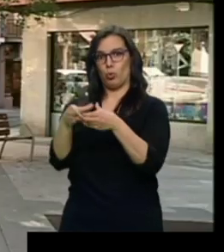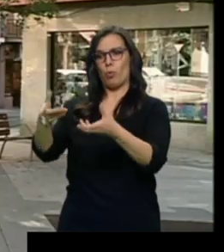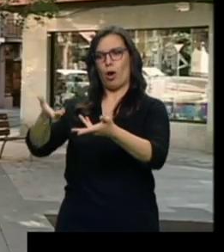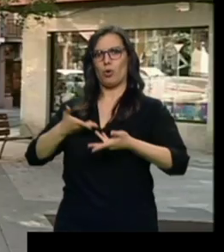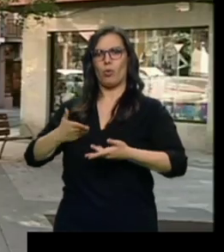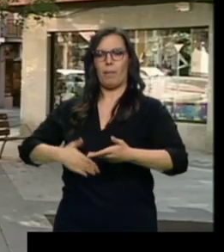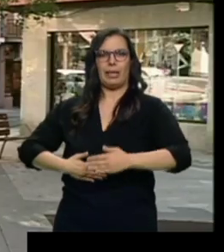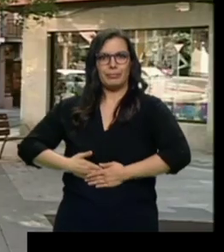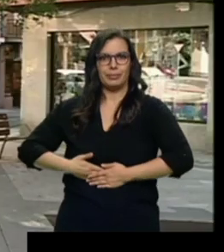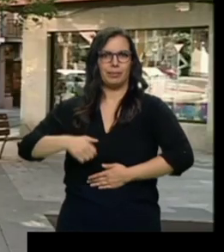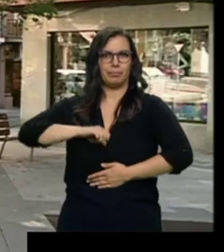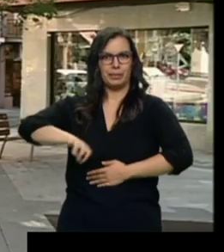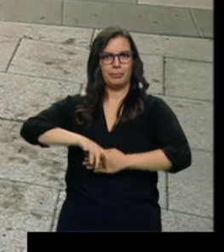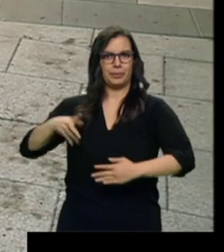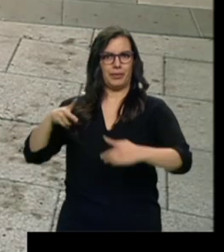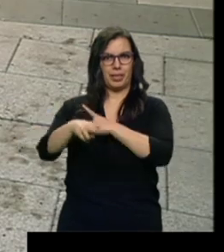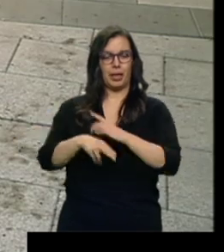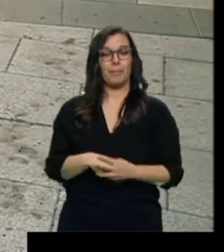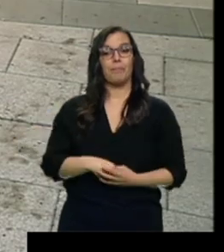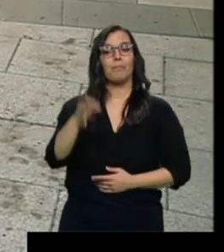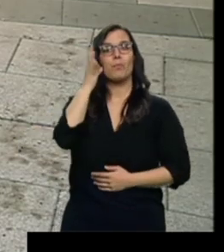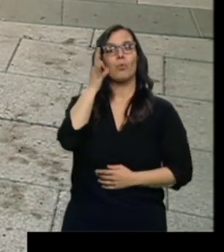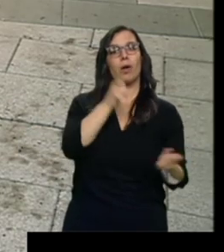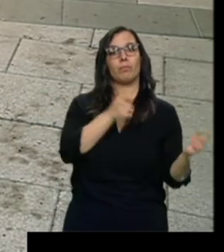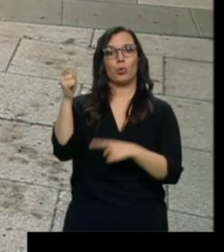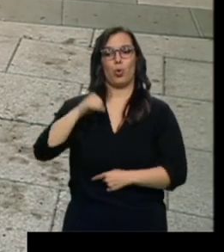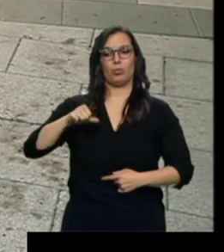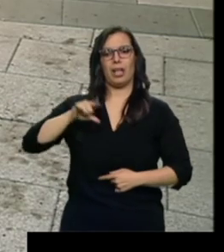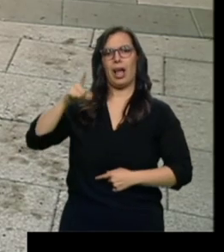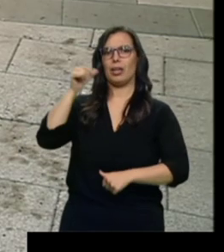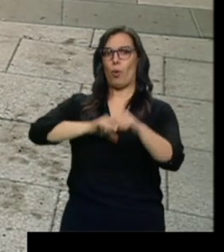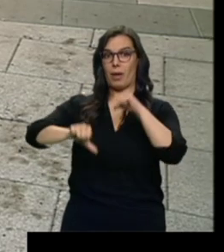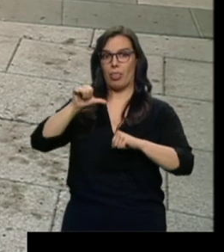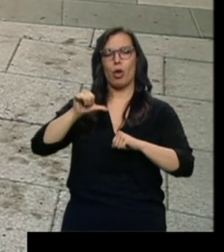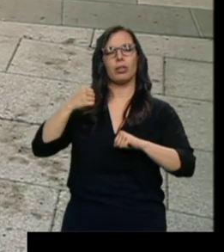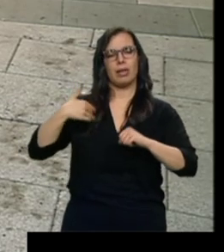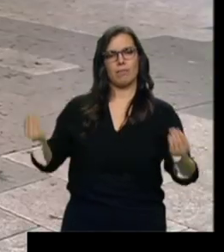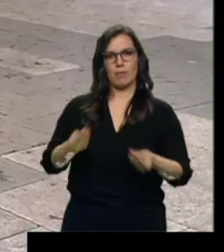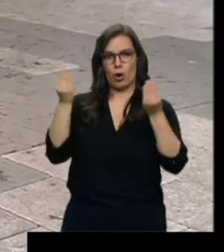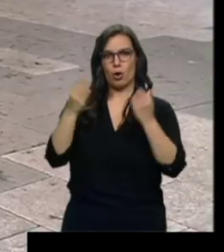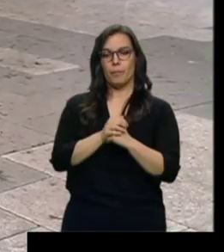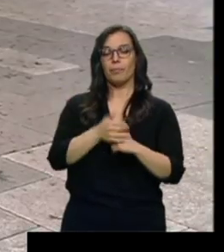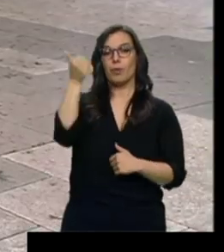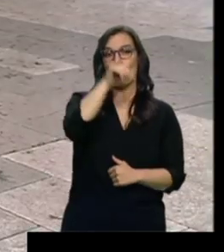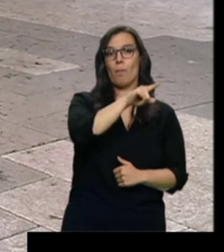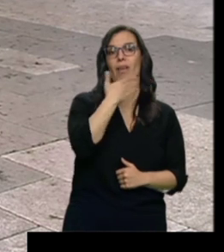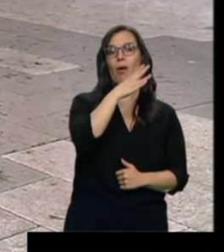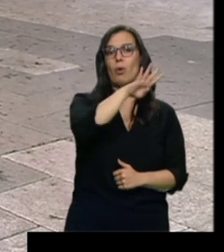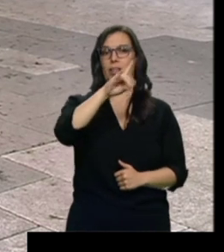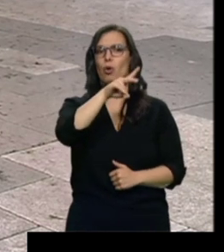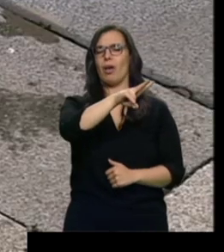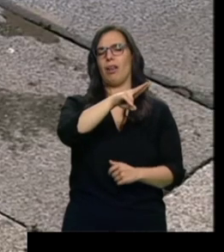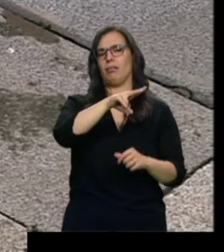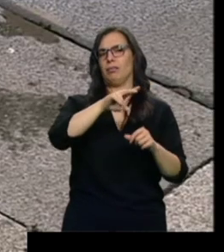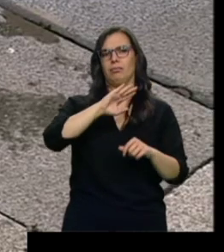mujer a taponar la hemorragia. La víctima fue trasladada al hospital donde fue intervenida y se recupera. El agresor de 42 años cuenta con un